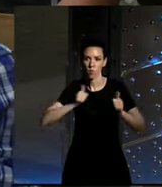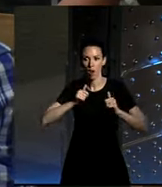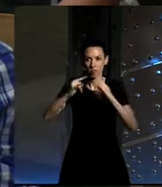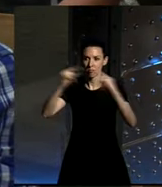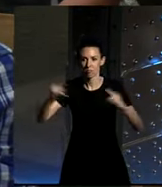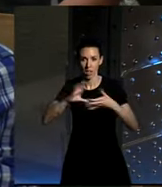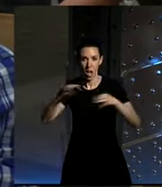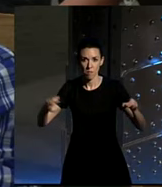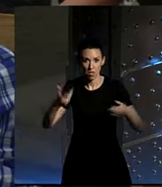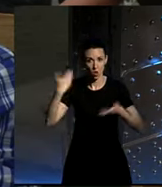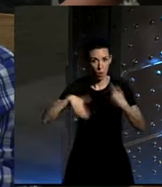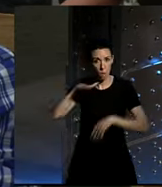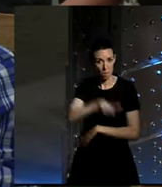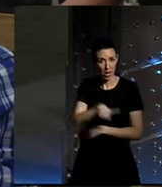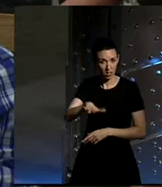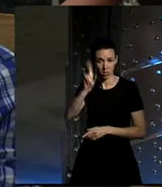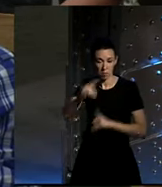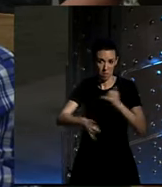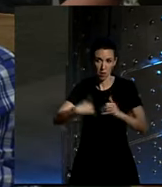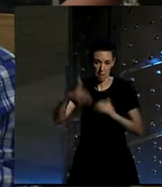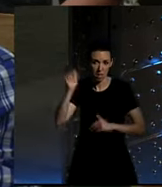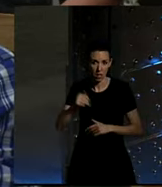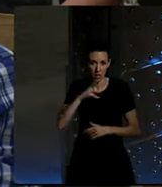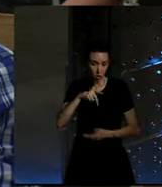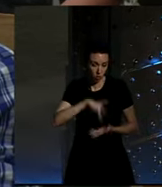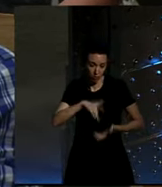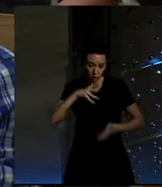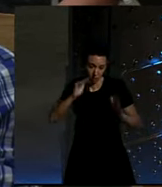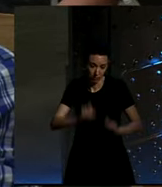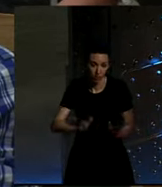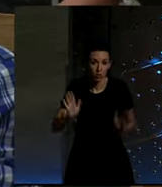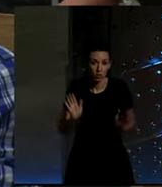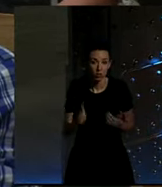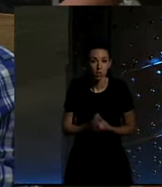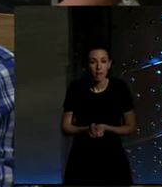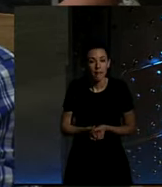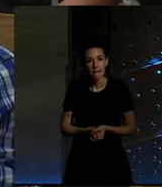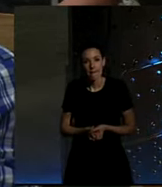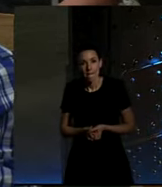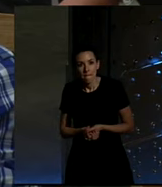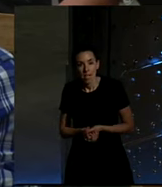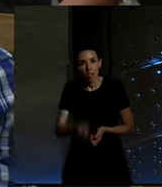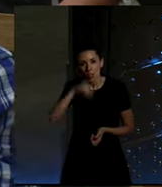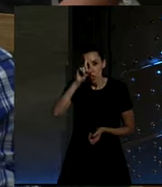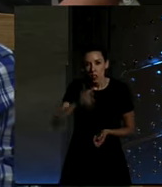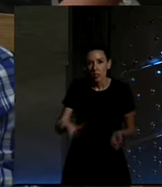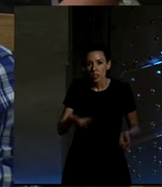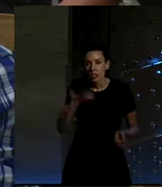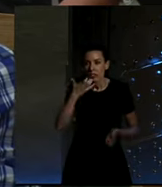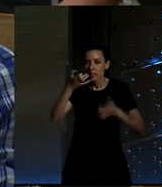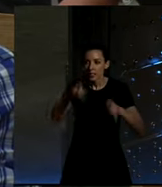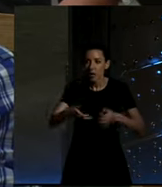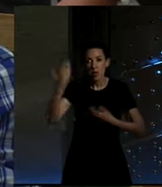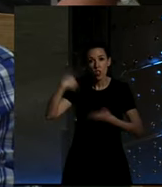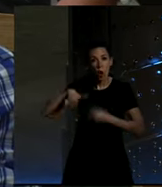yo de pequeño también montaba más en bici más incluso de lo que lo hago ahora y no sé y digo es que siempre es yo de